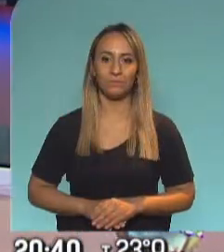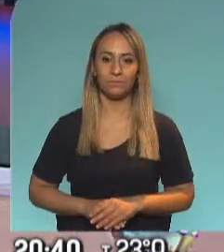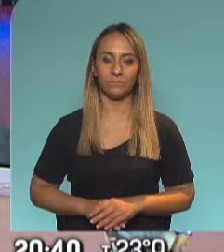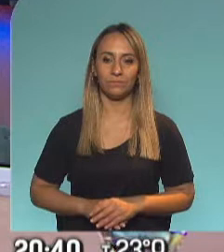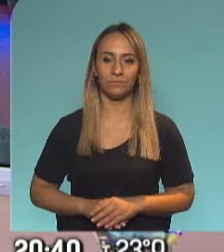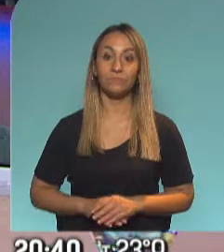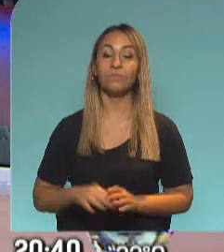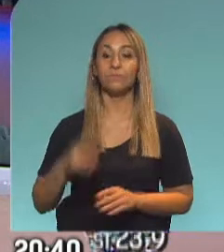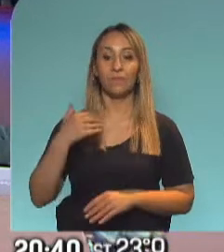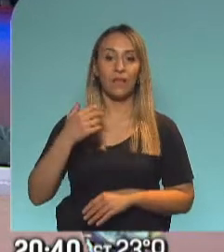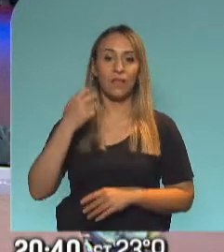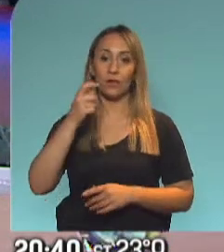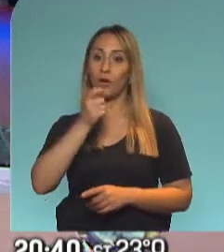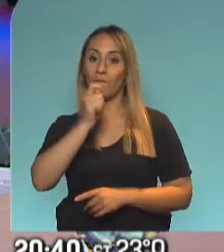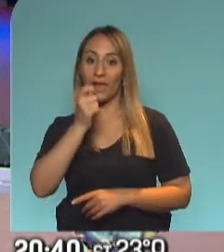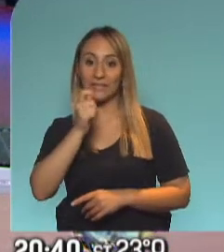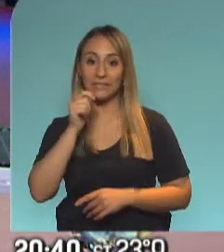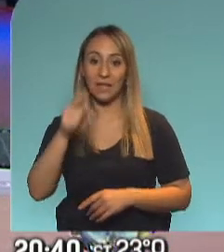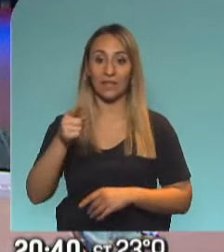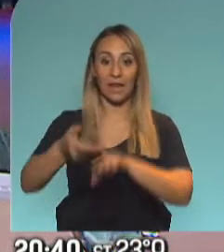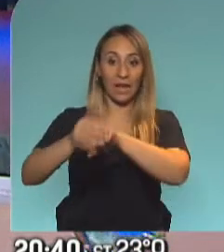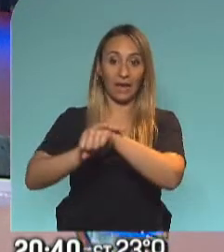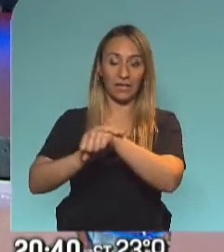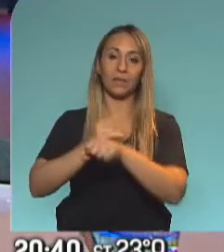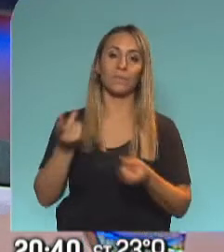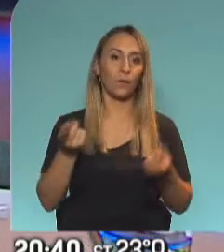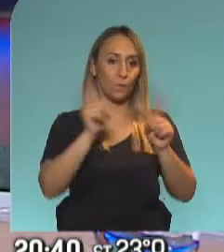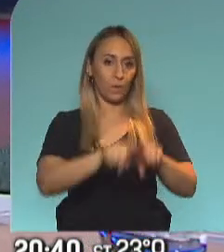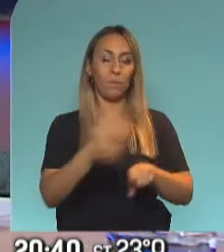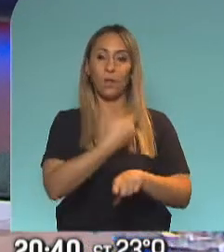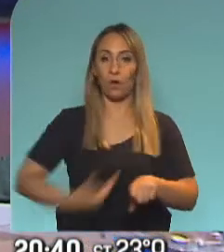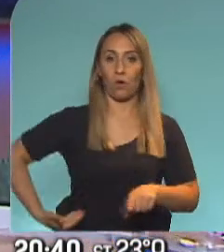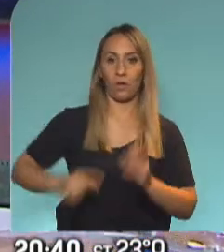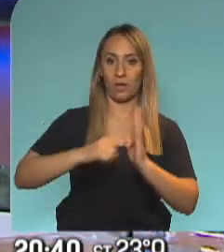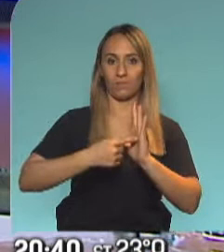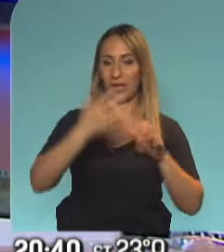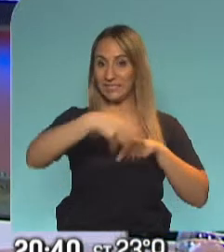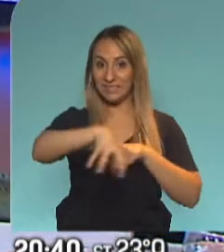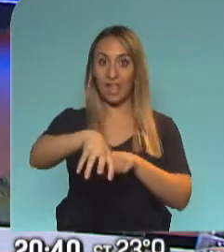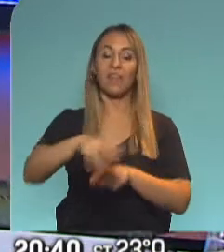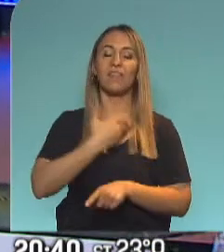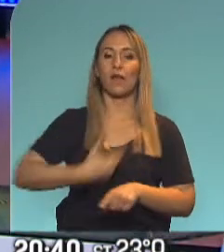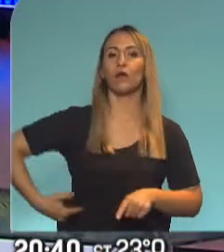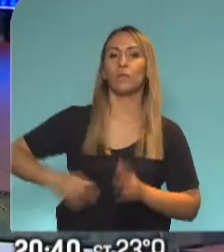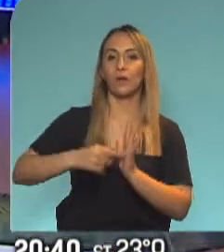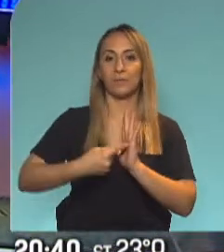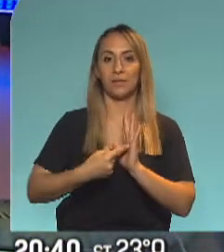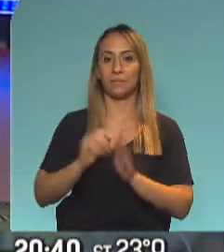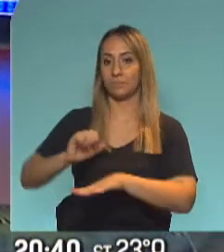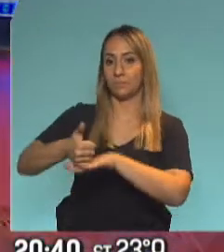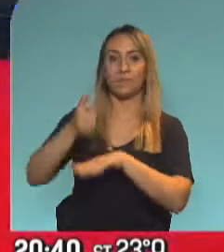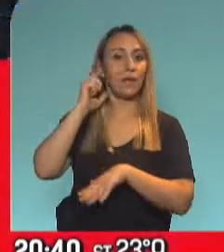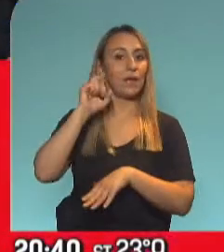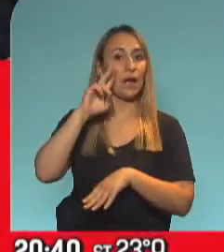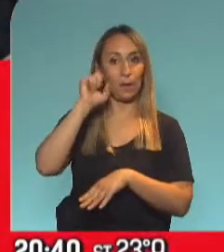Después de la conferencia de prensa de Horacio Rodríguez Larreta, volvemos al gobierno de la Ciudad de Buenos Aires, a la sede del gobierno de la Ciudad de Buenos Aires, allí con Gabriel Gamarra. Gabriel.